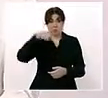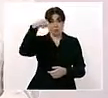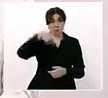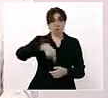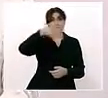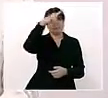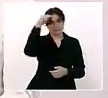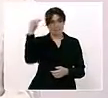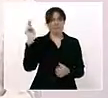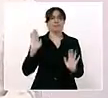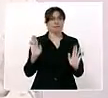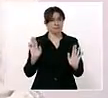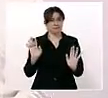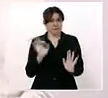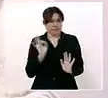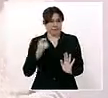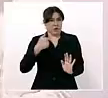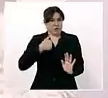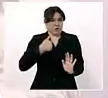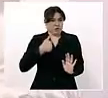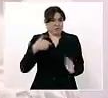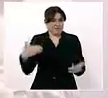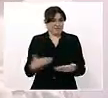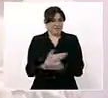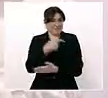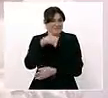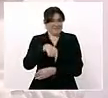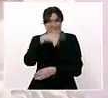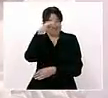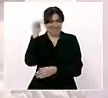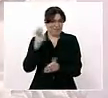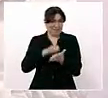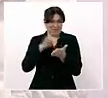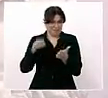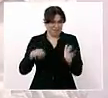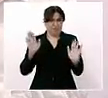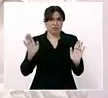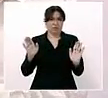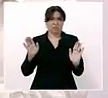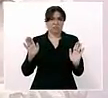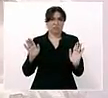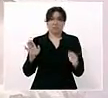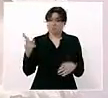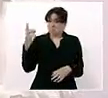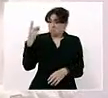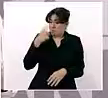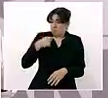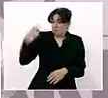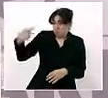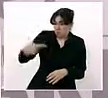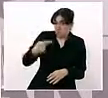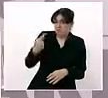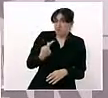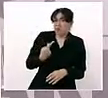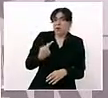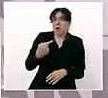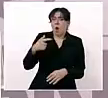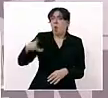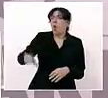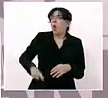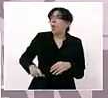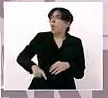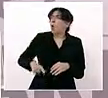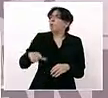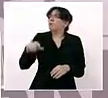qué fue lo mejor que hizo el gobierno actual, el